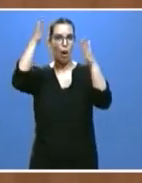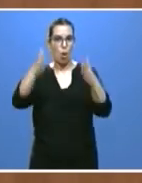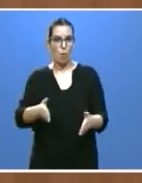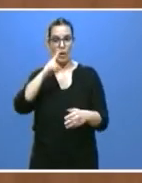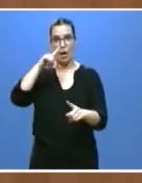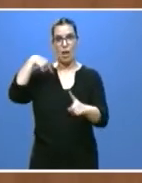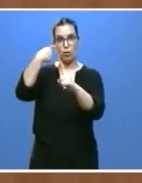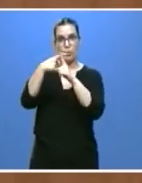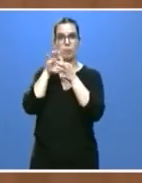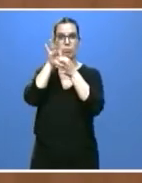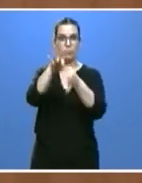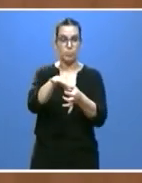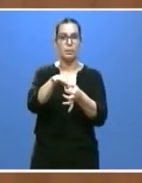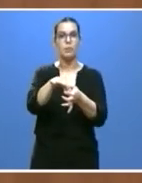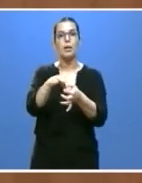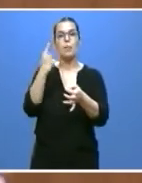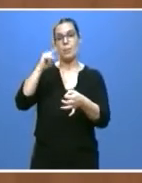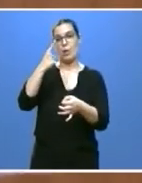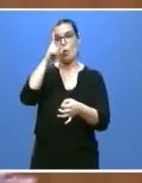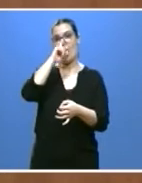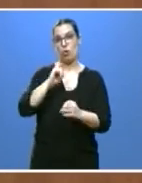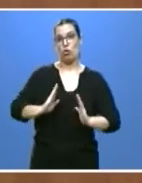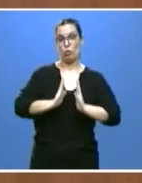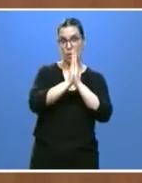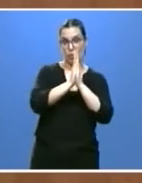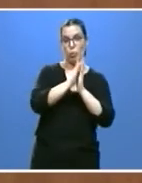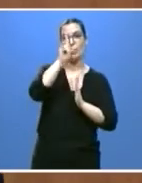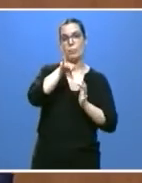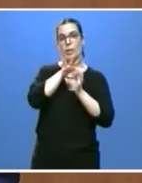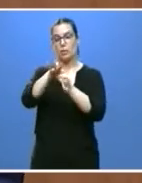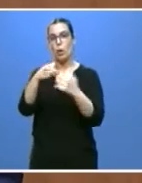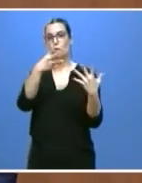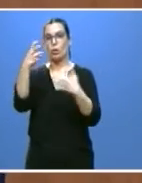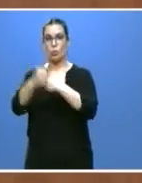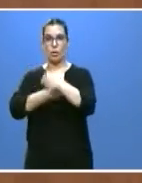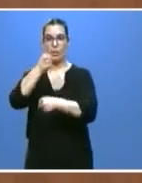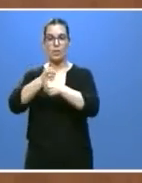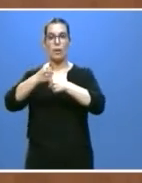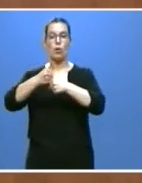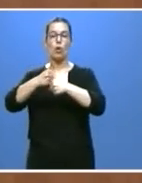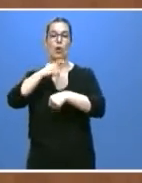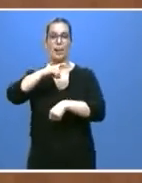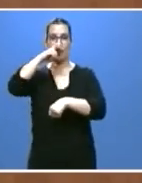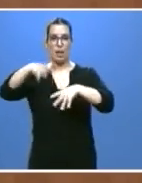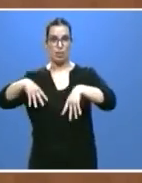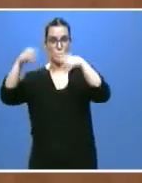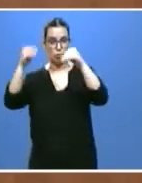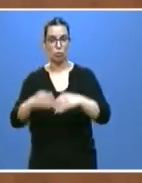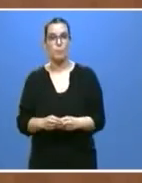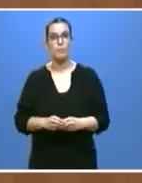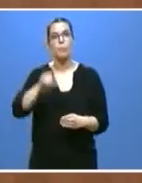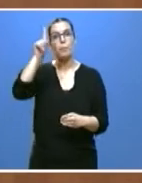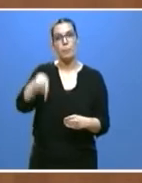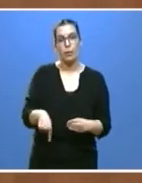próximo año, vinculadas, por un lado, al año Jacobeo, al octavo centenario de la Catedral de Burgos o la celebración del